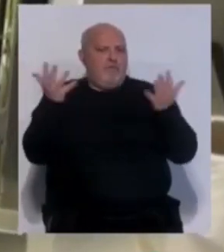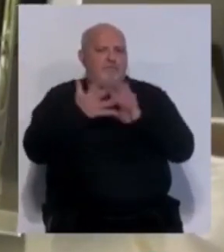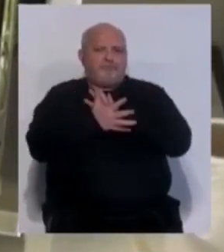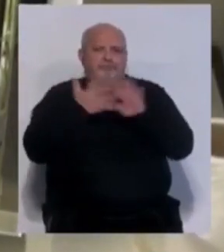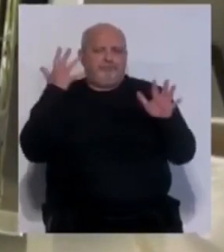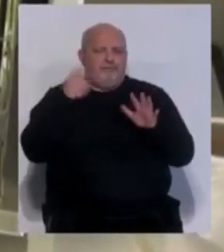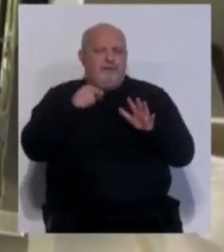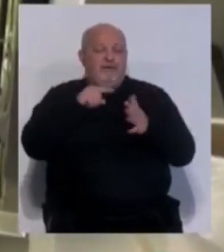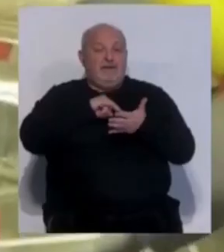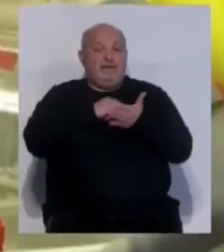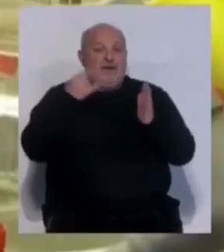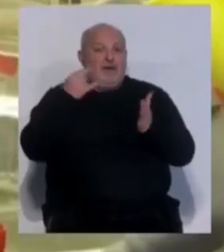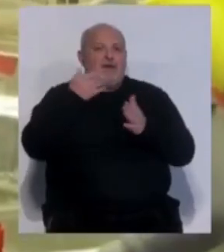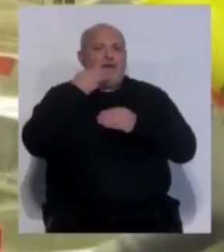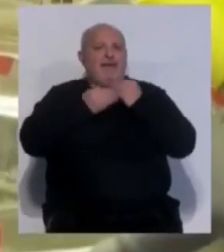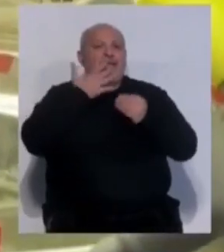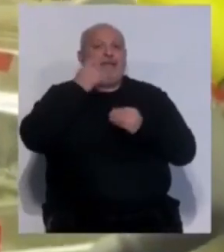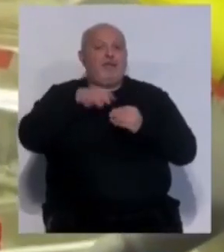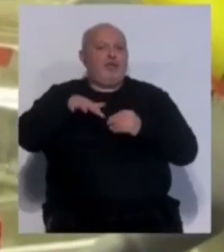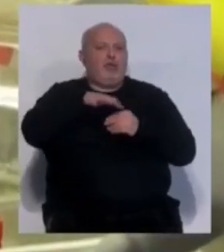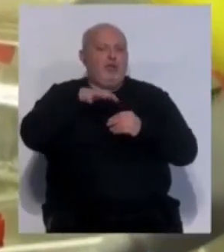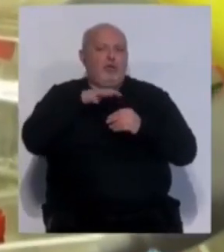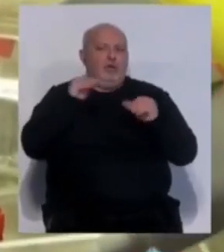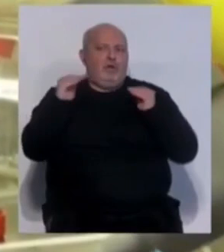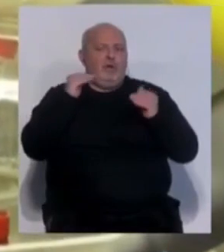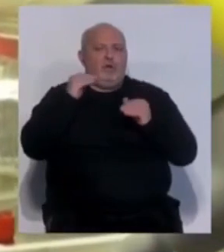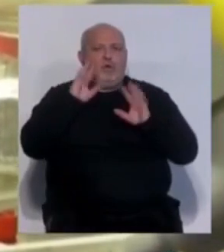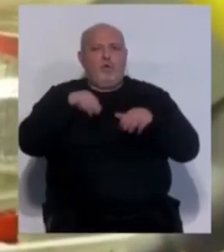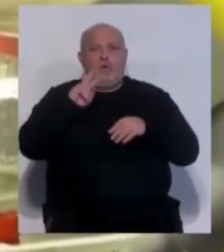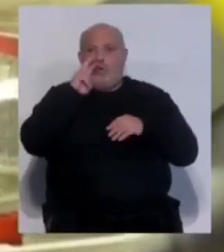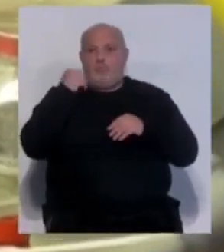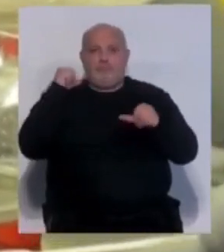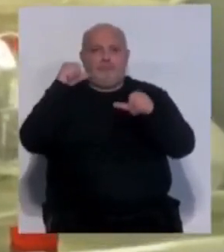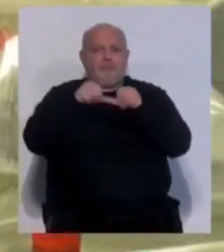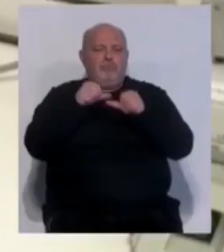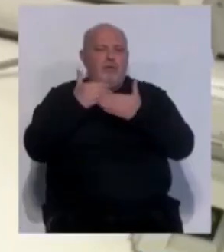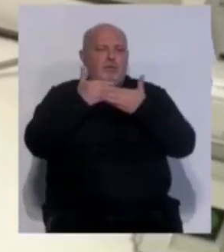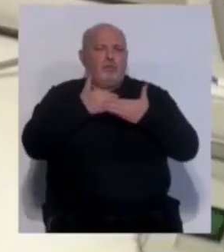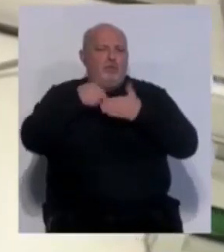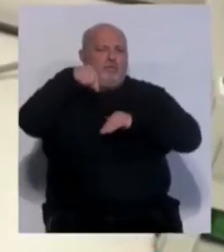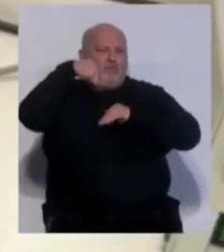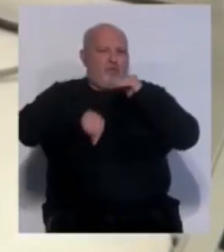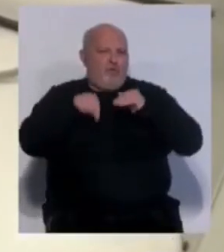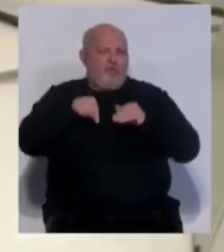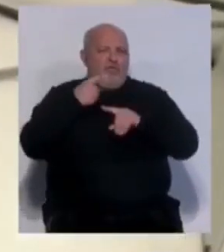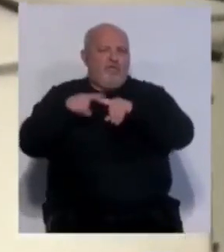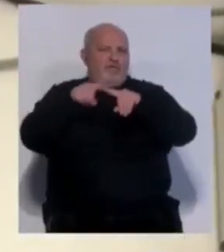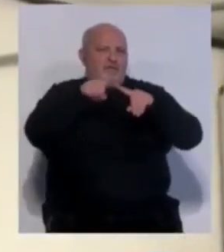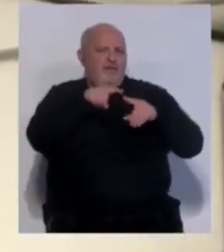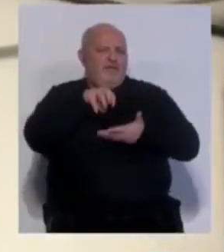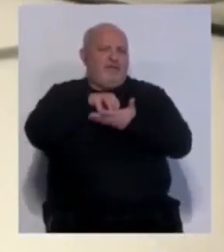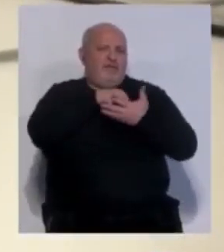tecnología para este sistema ha sido desarrollada durante los dos últimos años mediante un estudio clínico en distintos